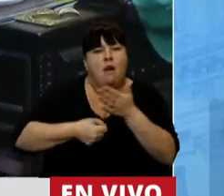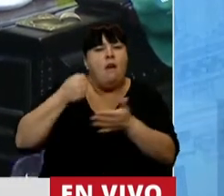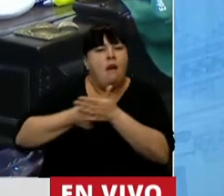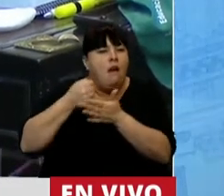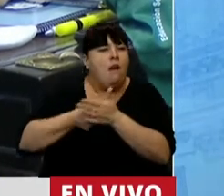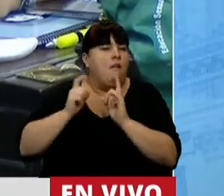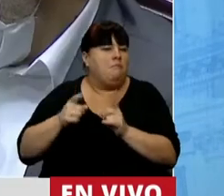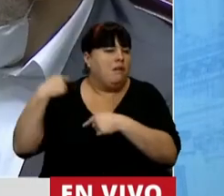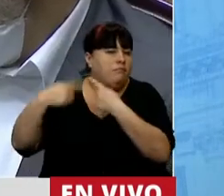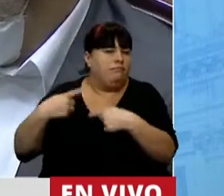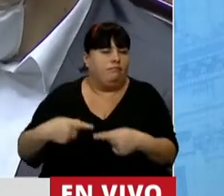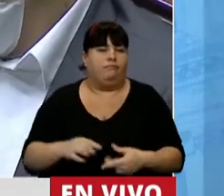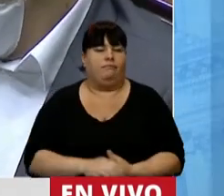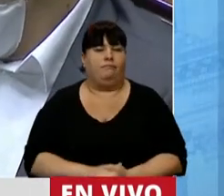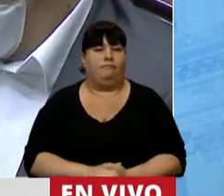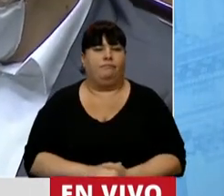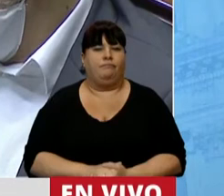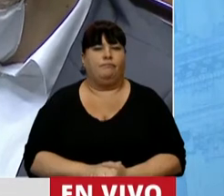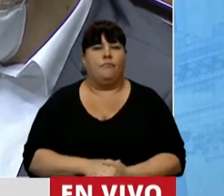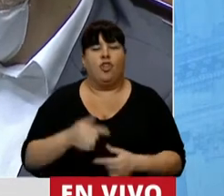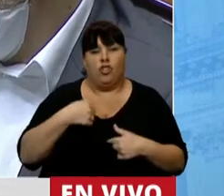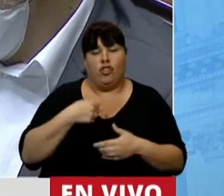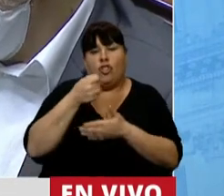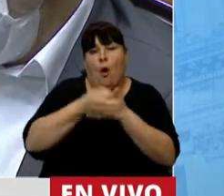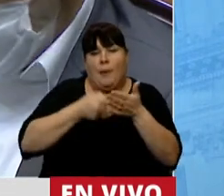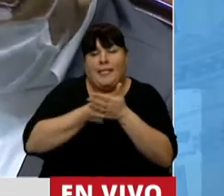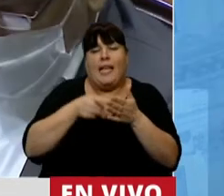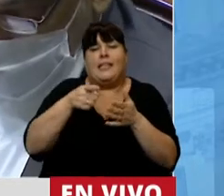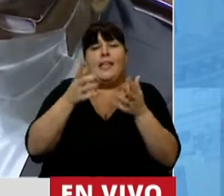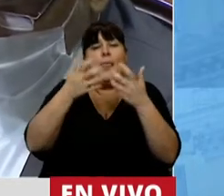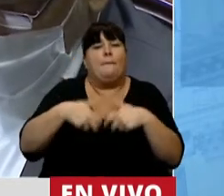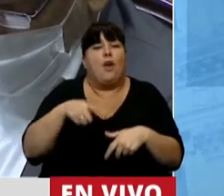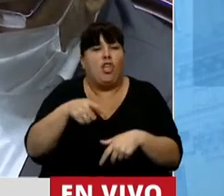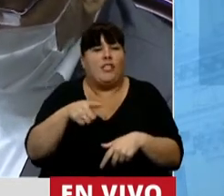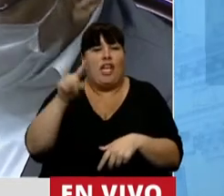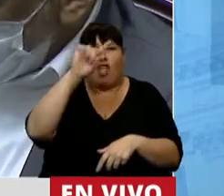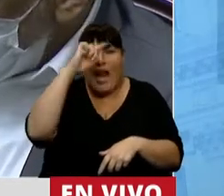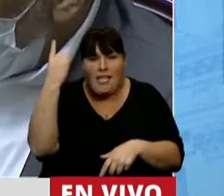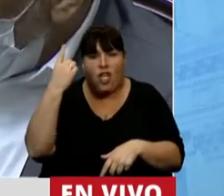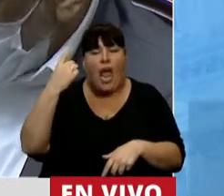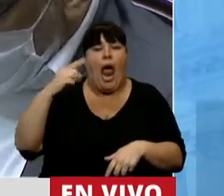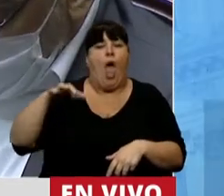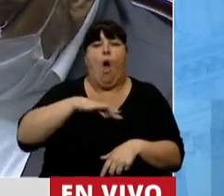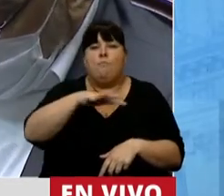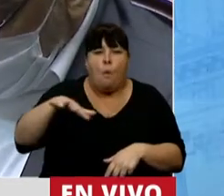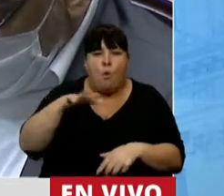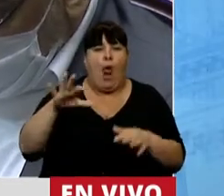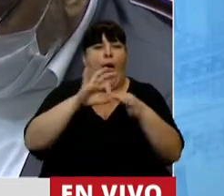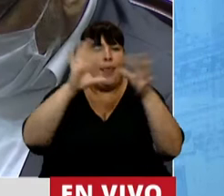batalla. Como militante de un proyecto nacional, popular,